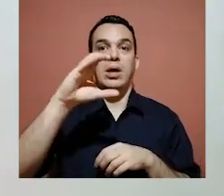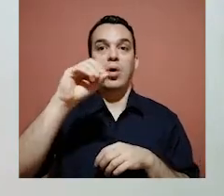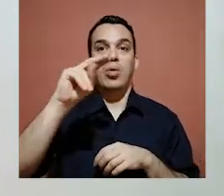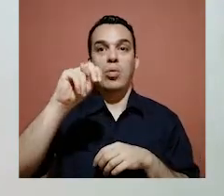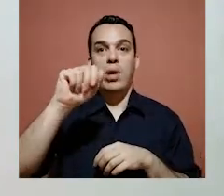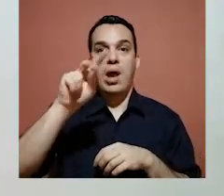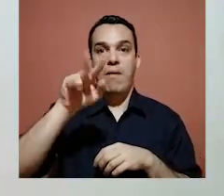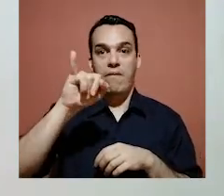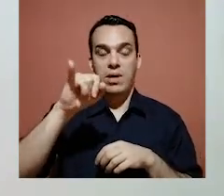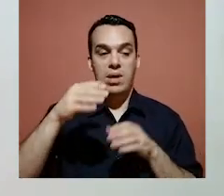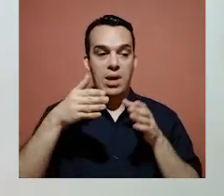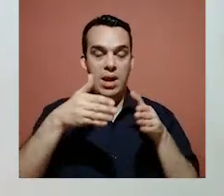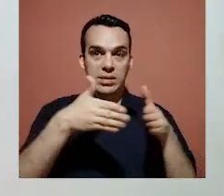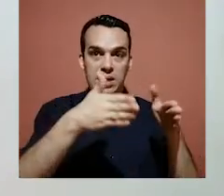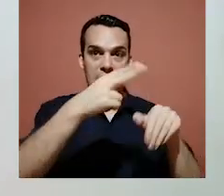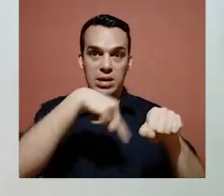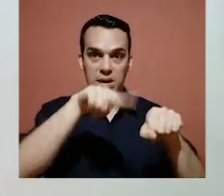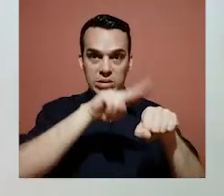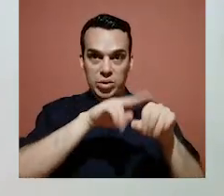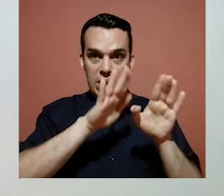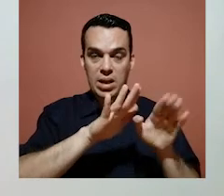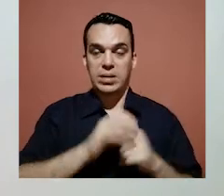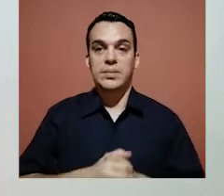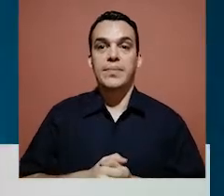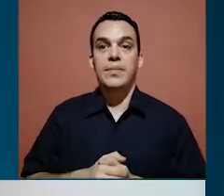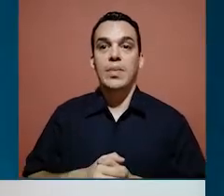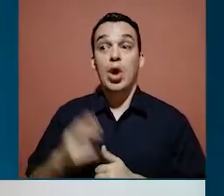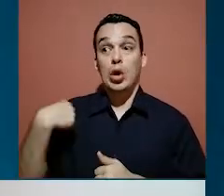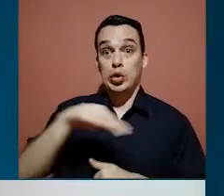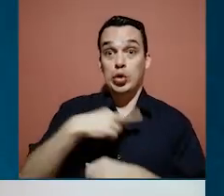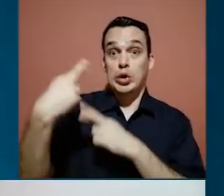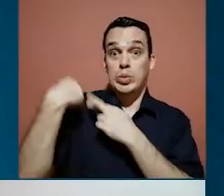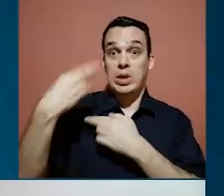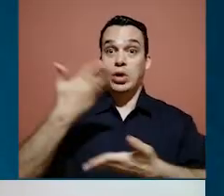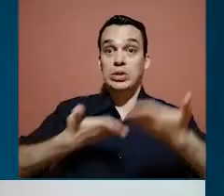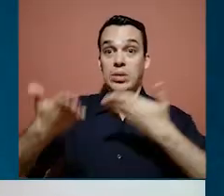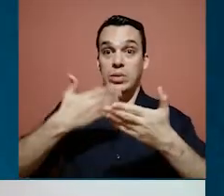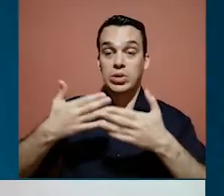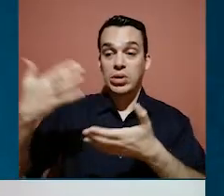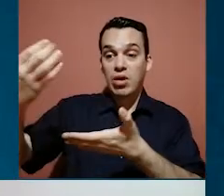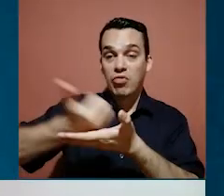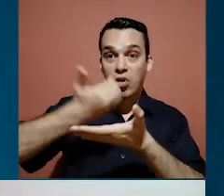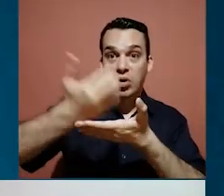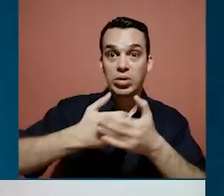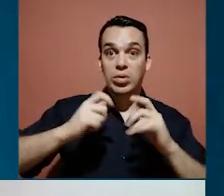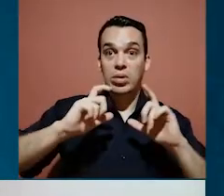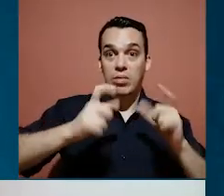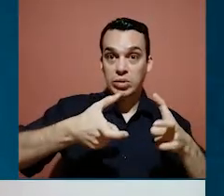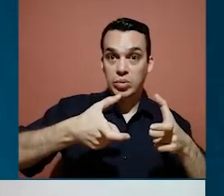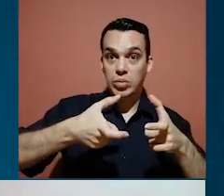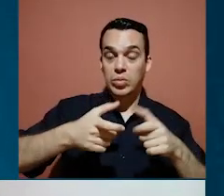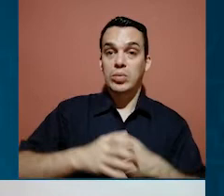cantonales y ya Conavi se encargaría de las rutas nacionales. Nos encargamos de los servicios de recolección de basura